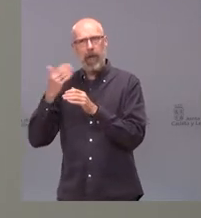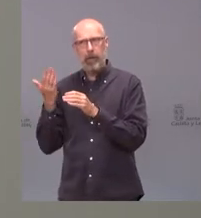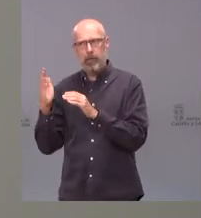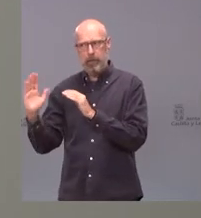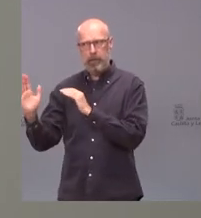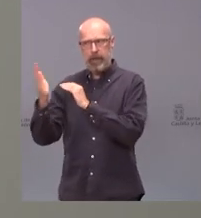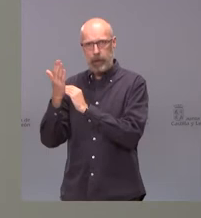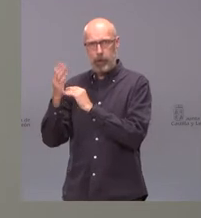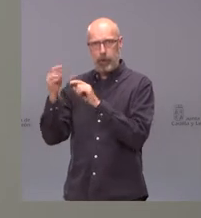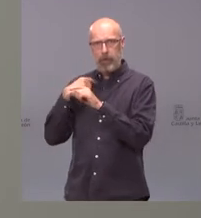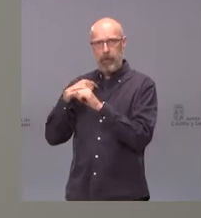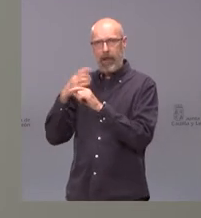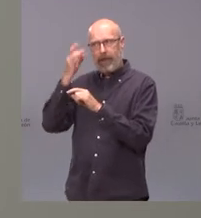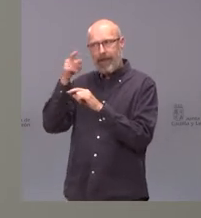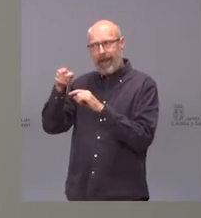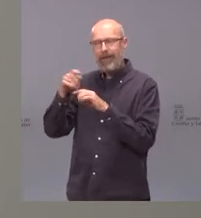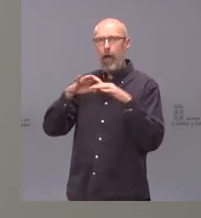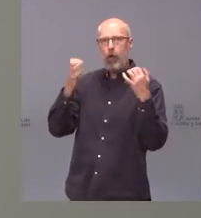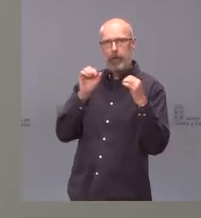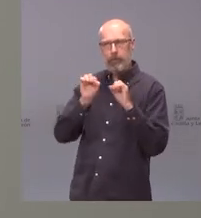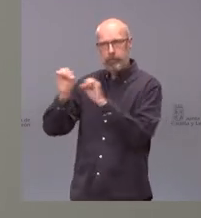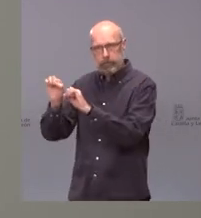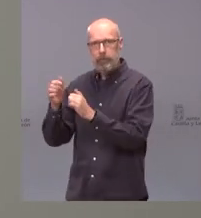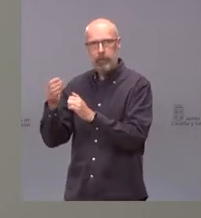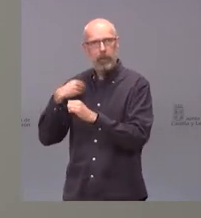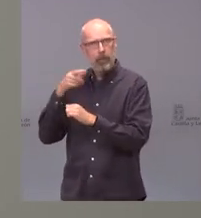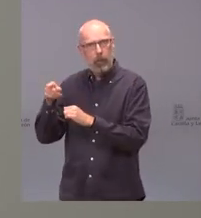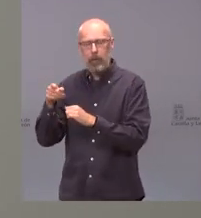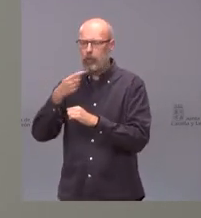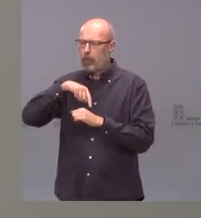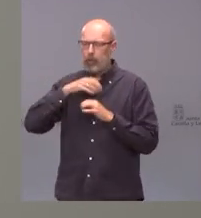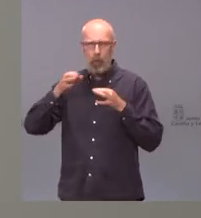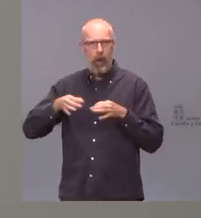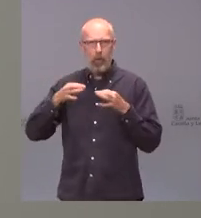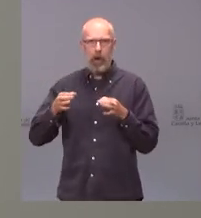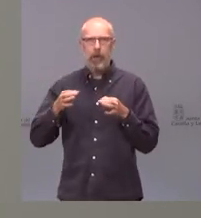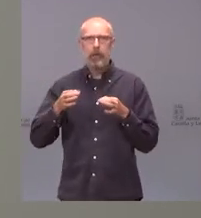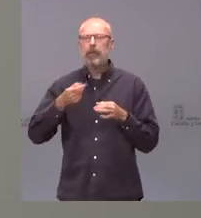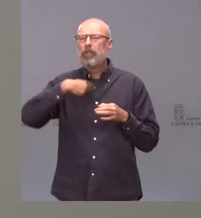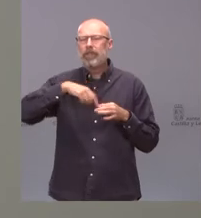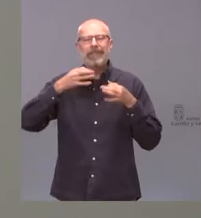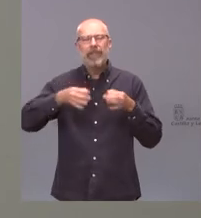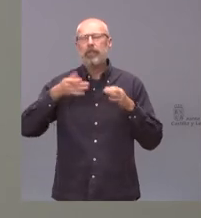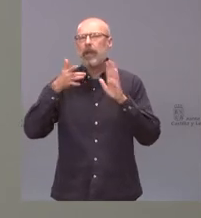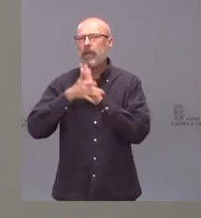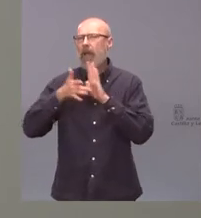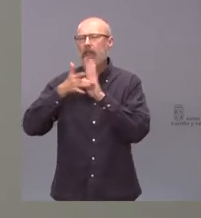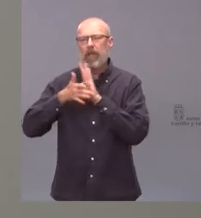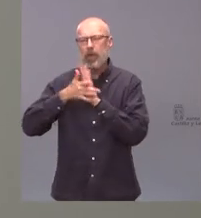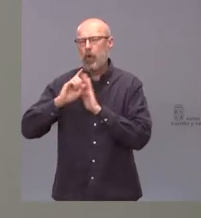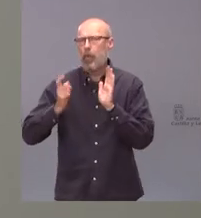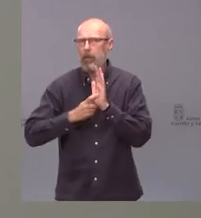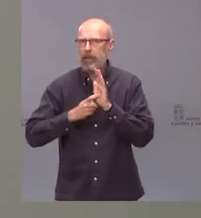iniciativa que fue rechazada por las Cortes. Nosotros hemos dado siempre todas las explicaciones. la